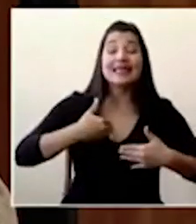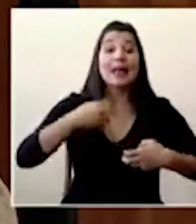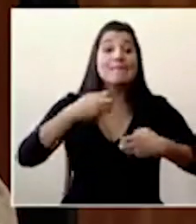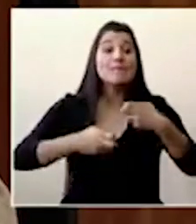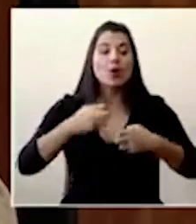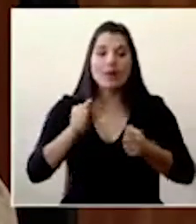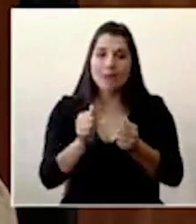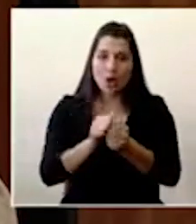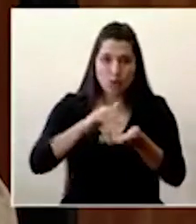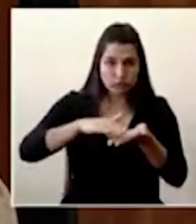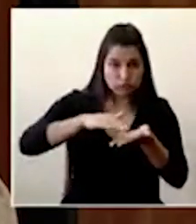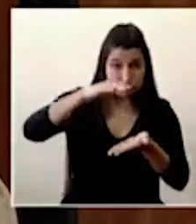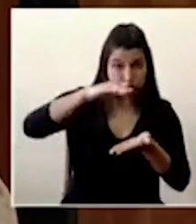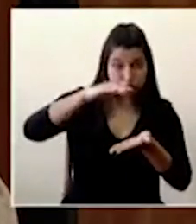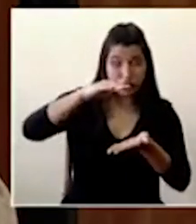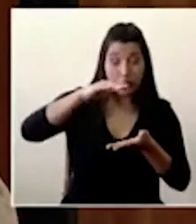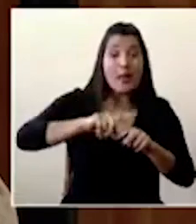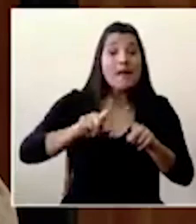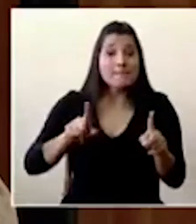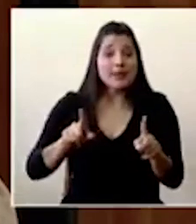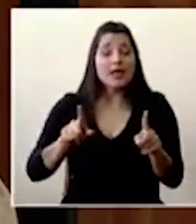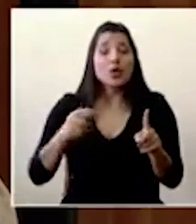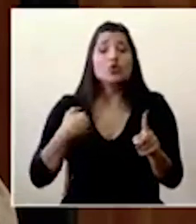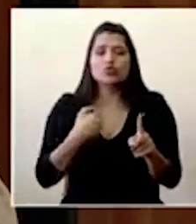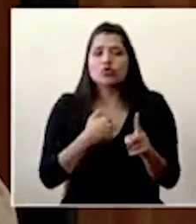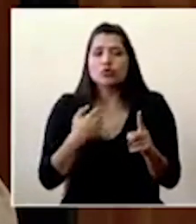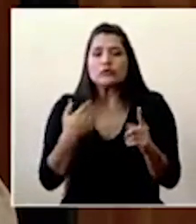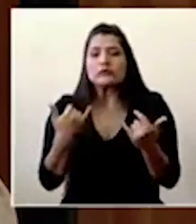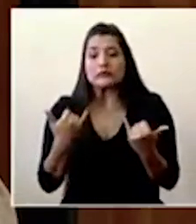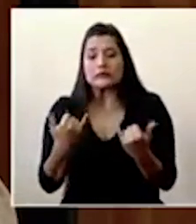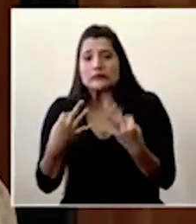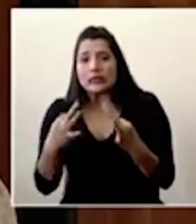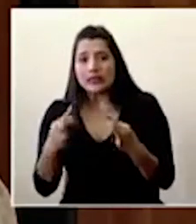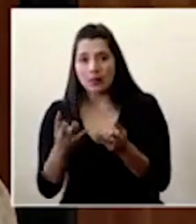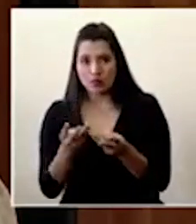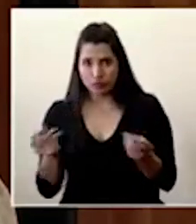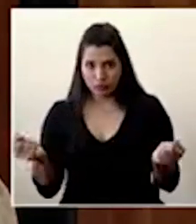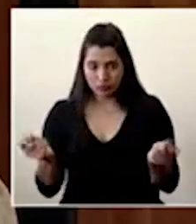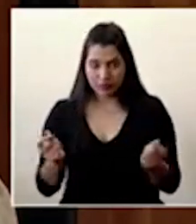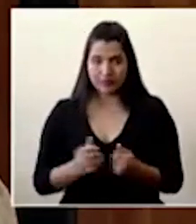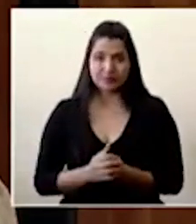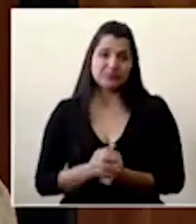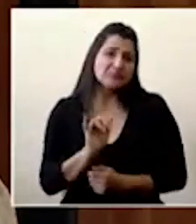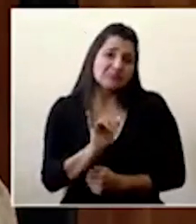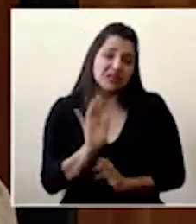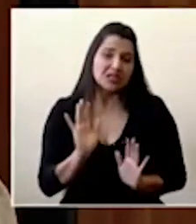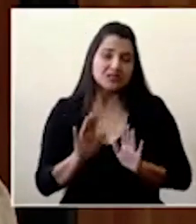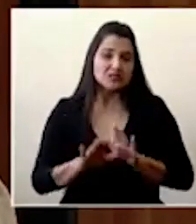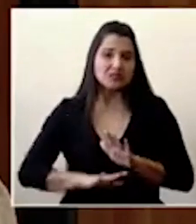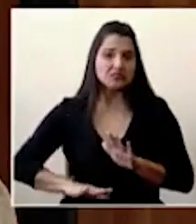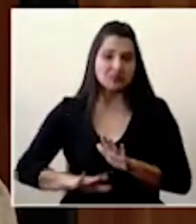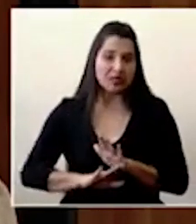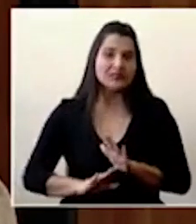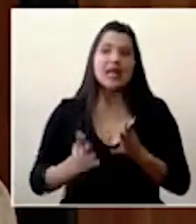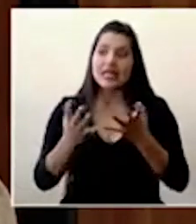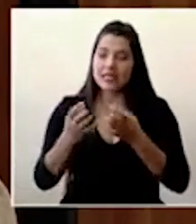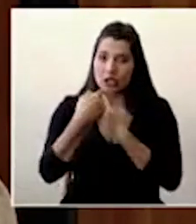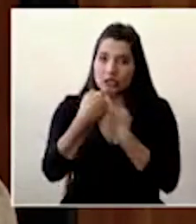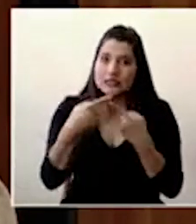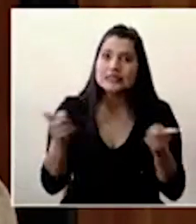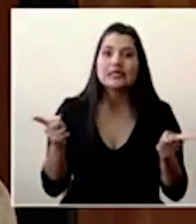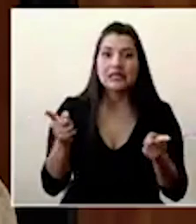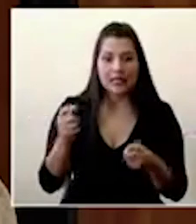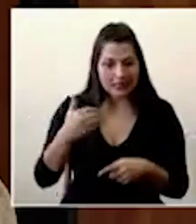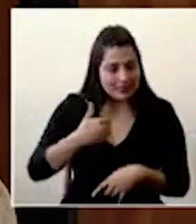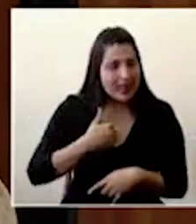envases, pero que estamos previo a resolverlas en estos días. Eso es básicamente decirles que efectivamente